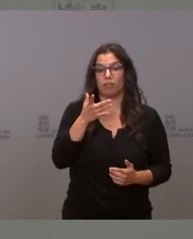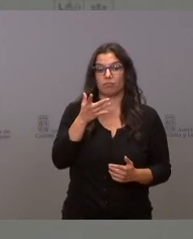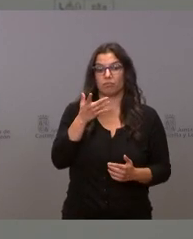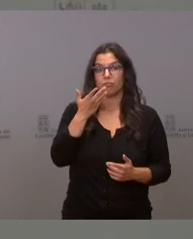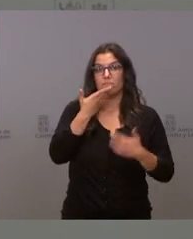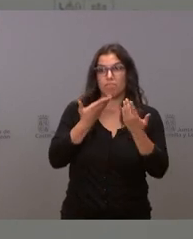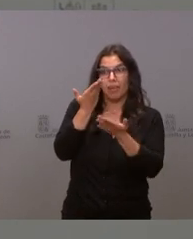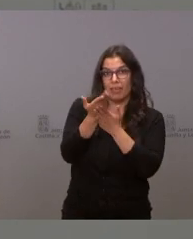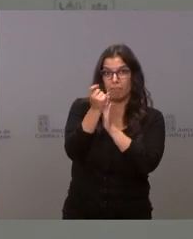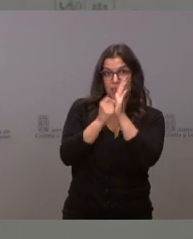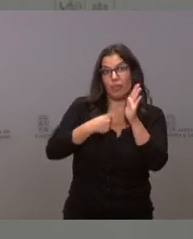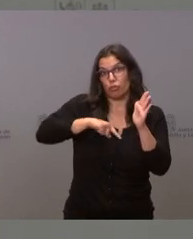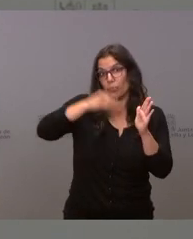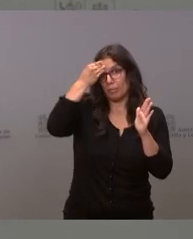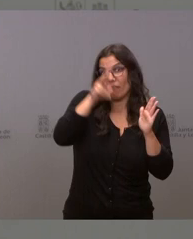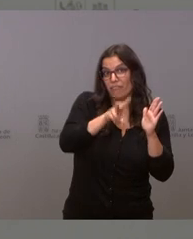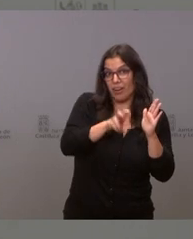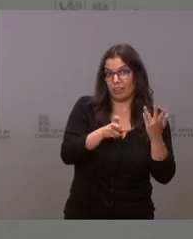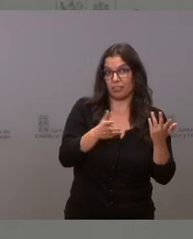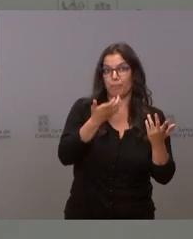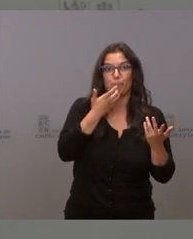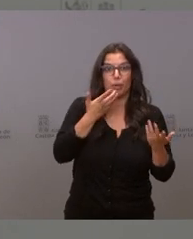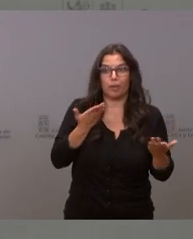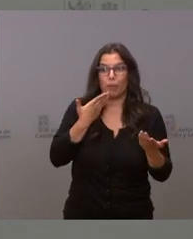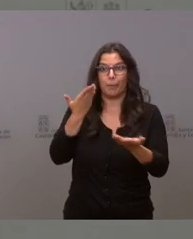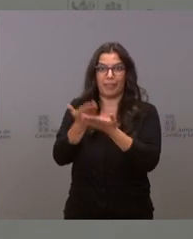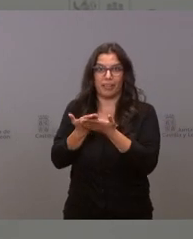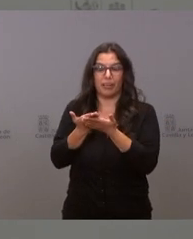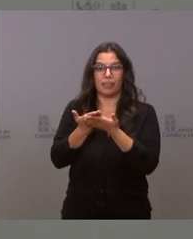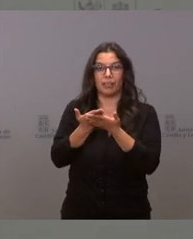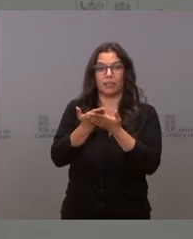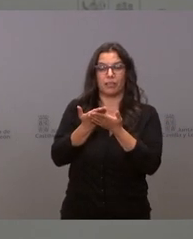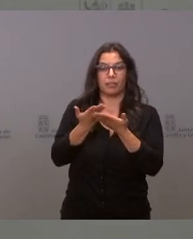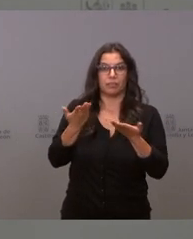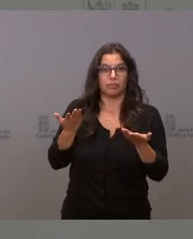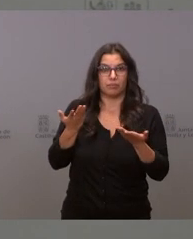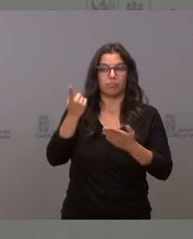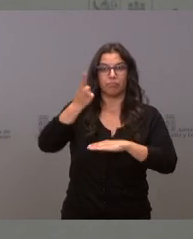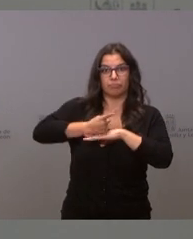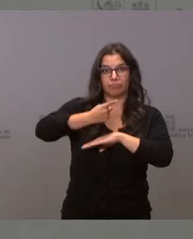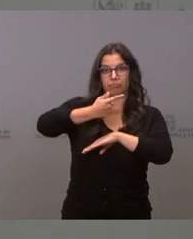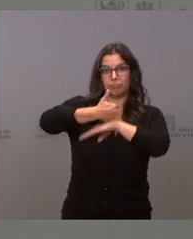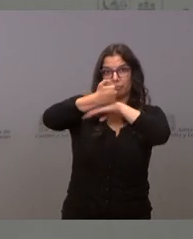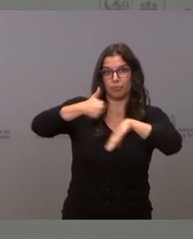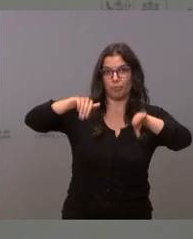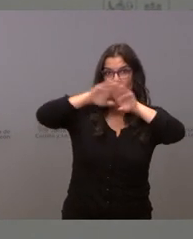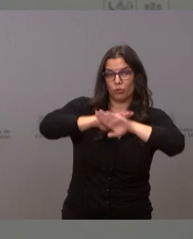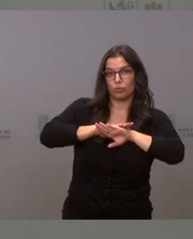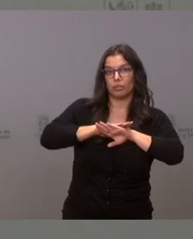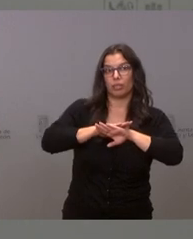nosotros consideramos eficaces como es la declaración del toque de queda aunque sea por